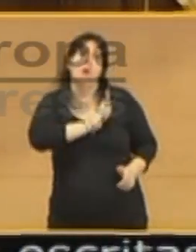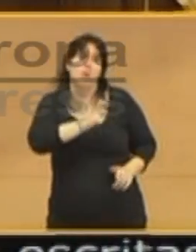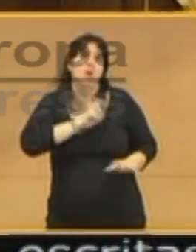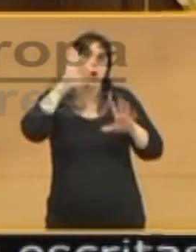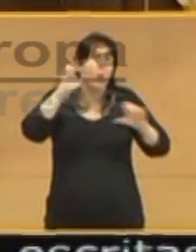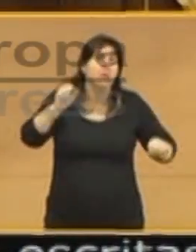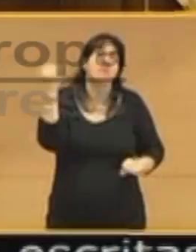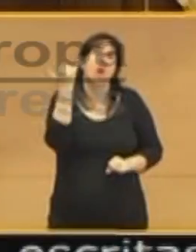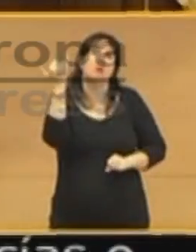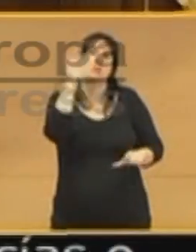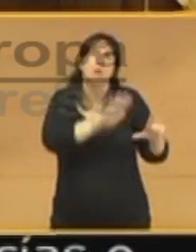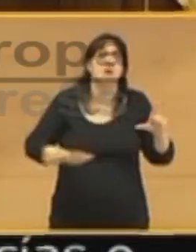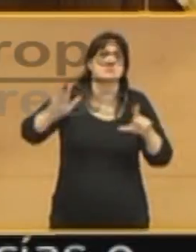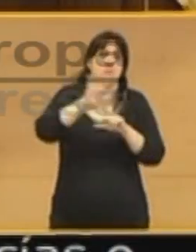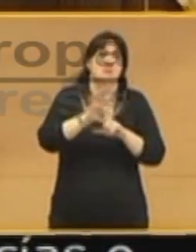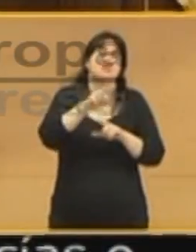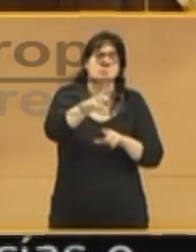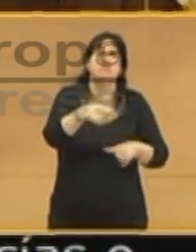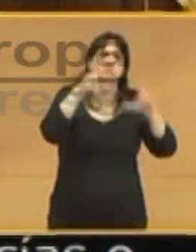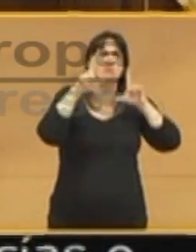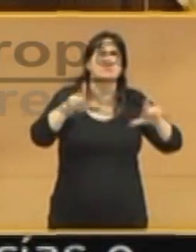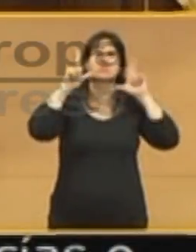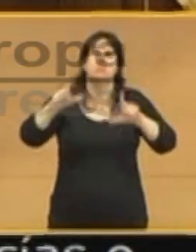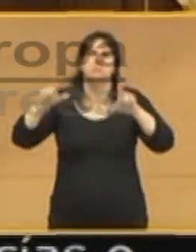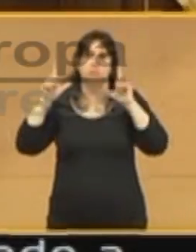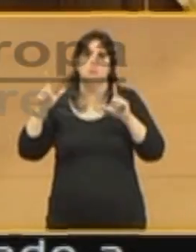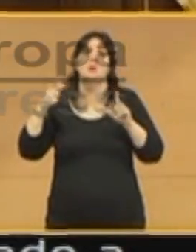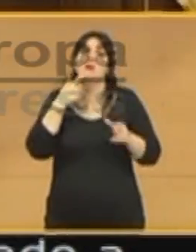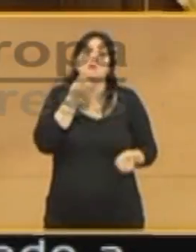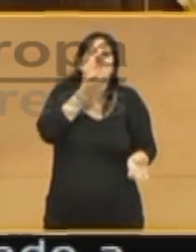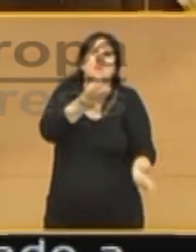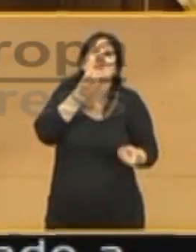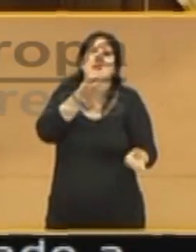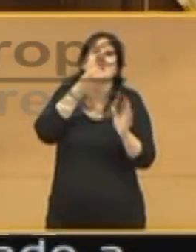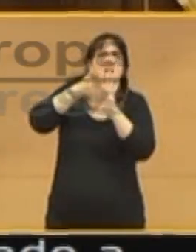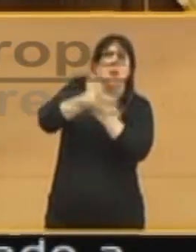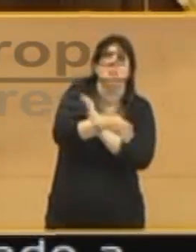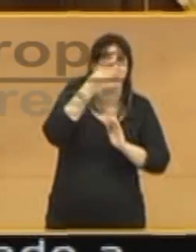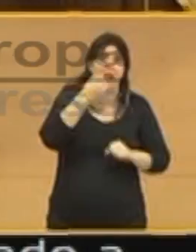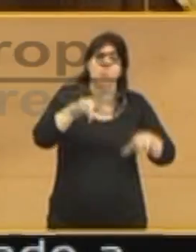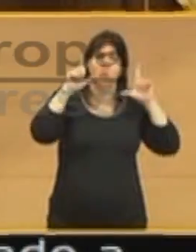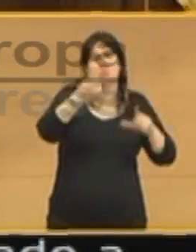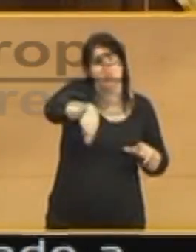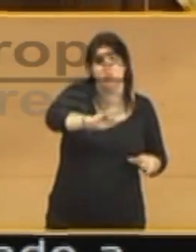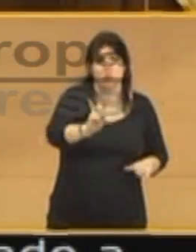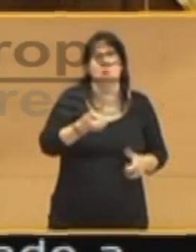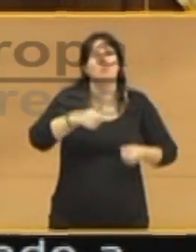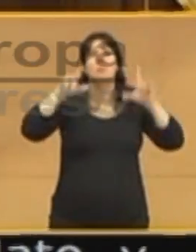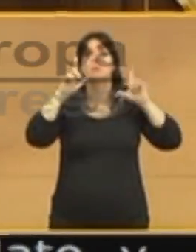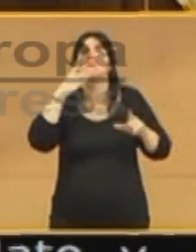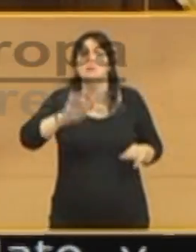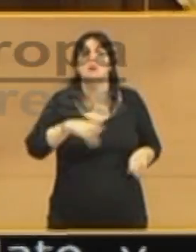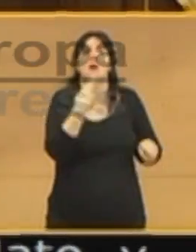a quienes se hacen protagonistas en un relato y una narrativa en la que no deberían serlo. Debería serlo la política, la negociación y el diálogo.